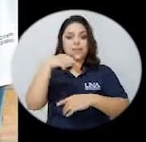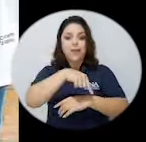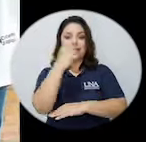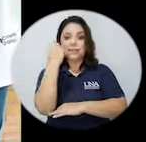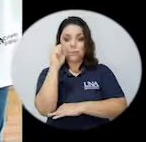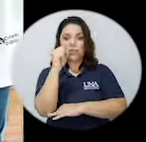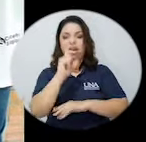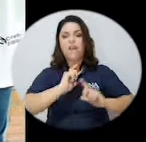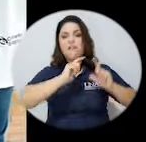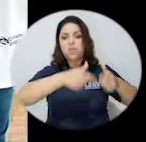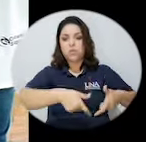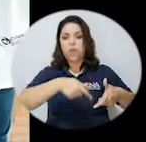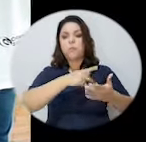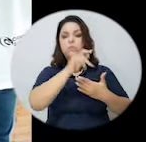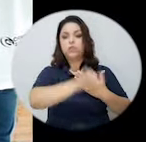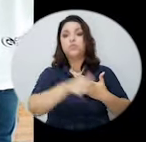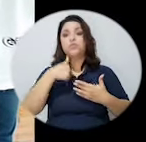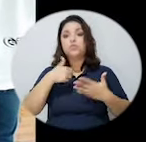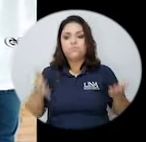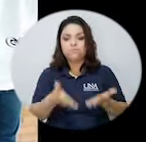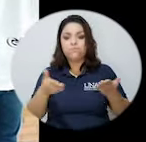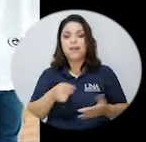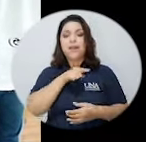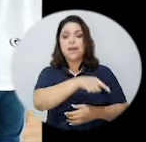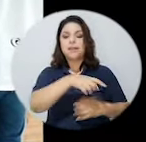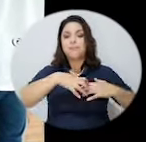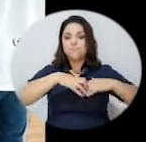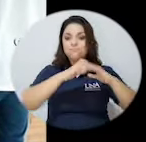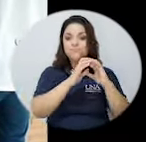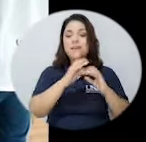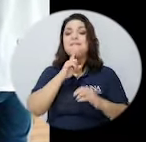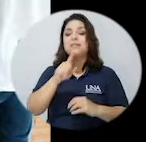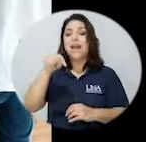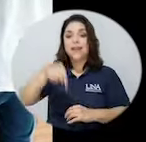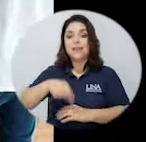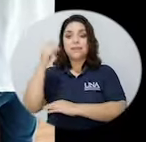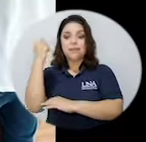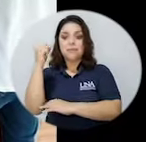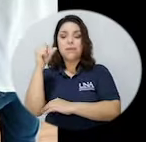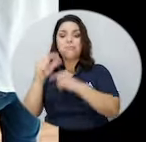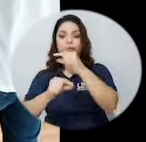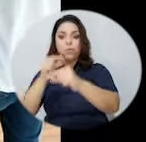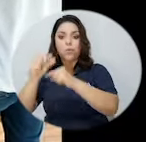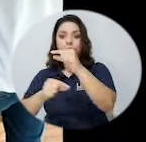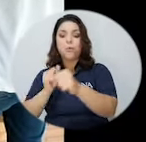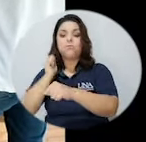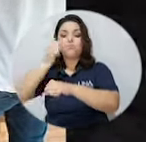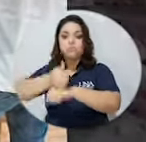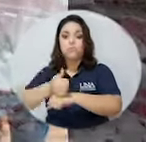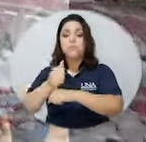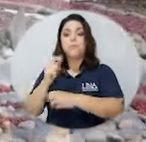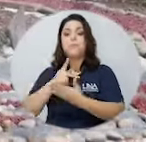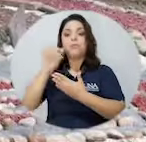meliponicultura y poco a poco fui creando lo que hoy en día tenemos aquí en el campus Arapiquí como el proyecto